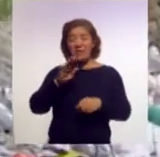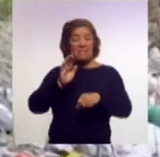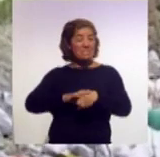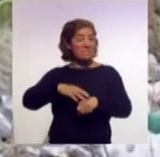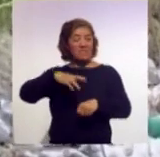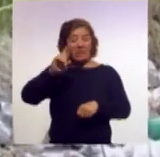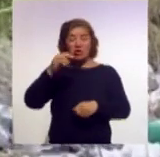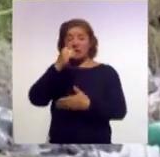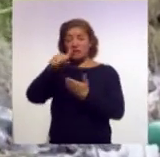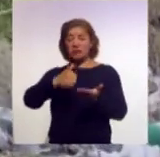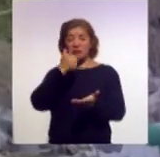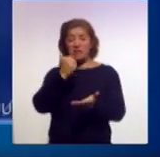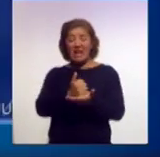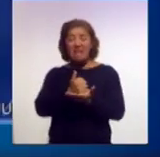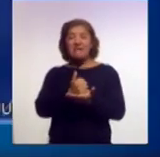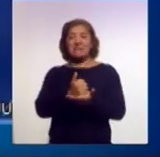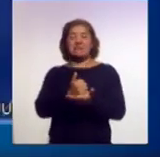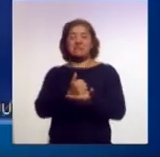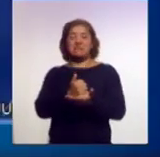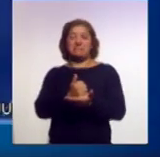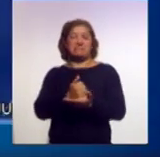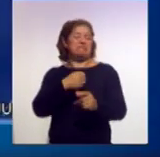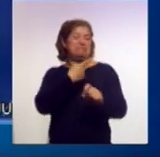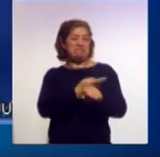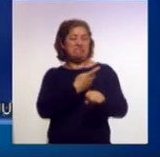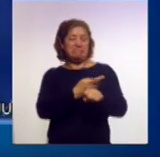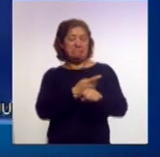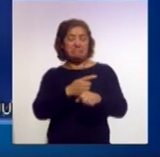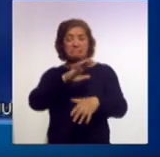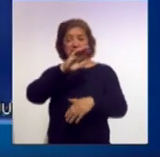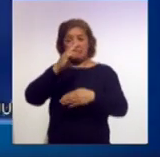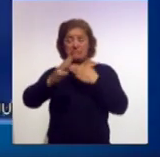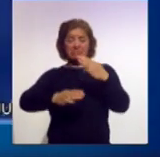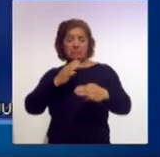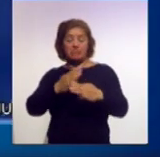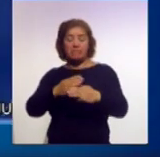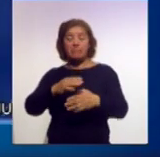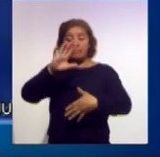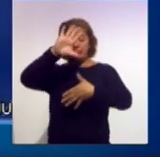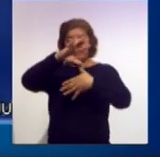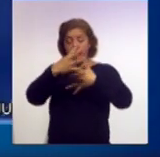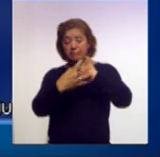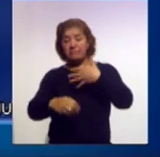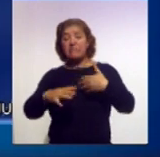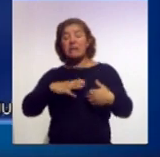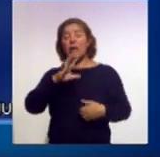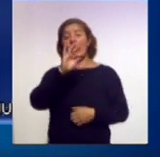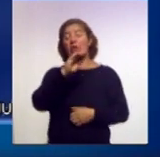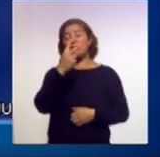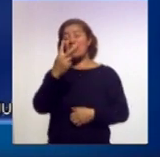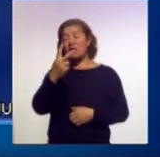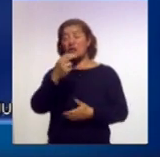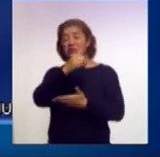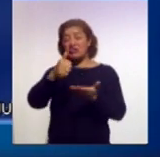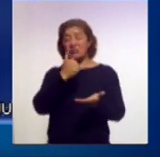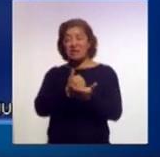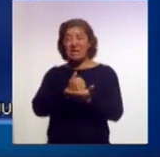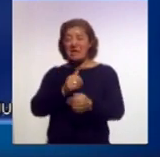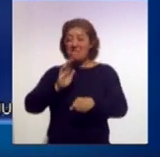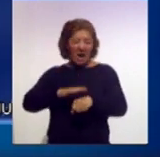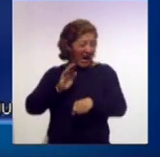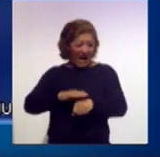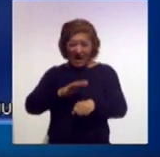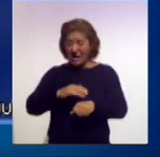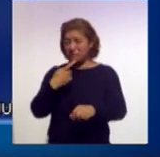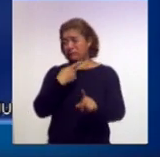número de ciudades violentas en el mundo. Latinoamérica concentra 42 de las ciudades más violentas a nivel mundial, 5 de las